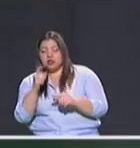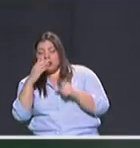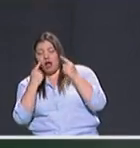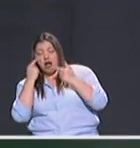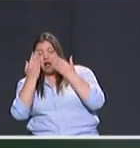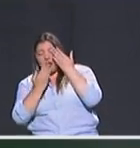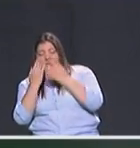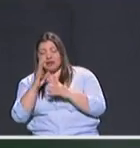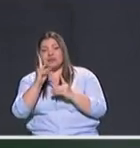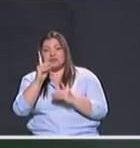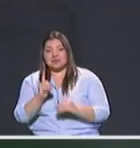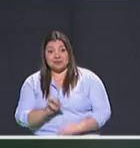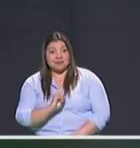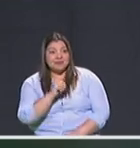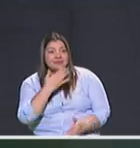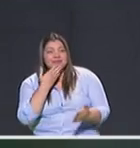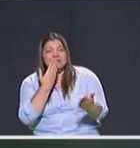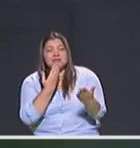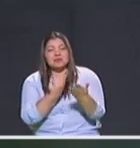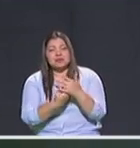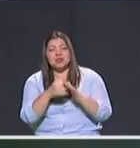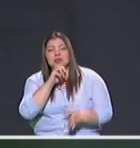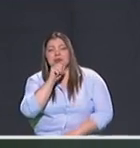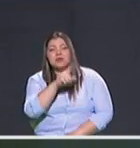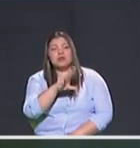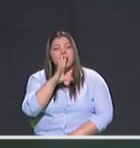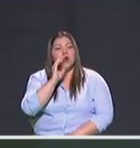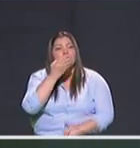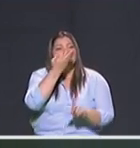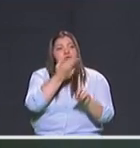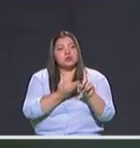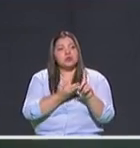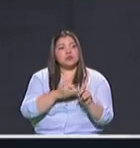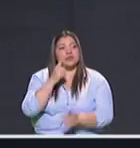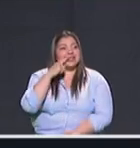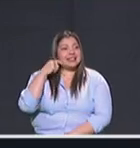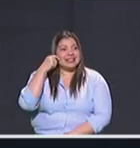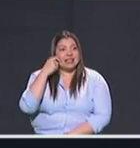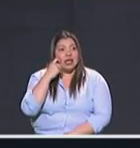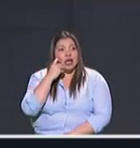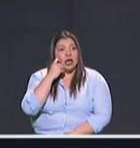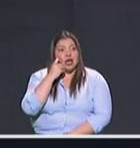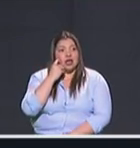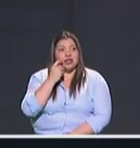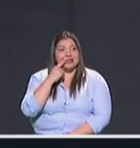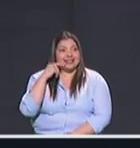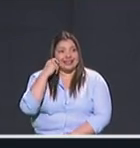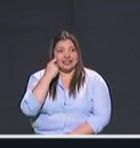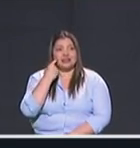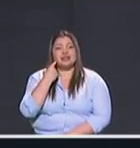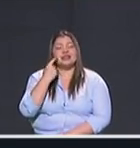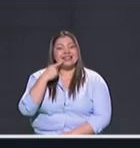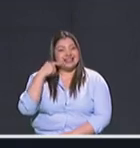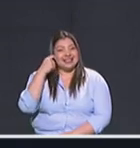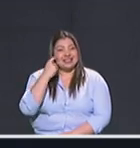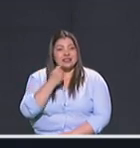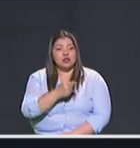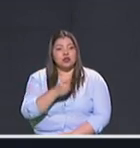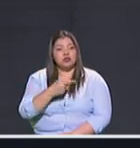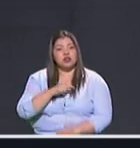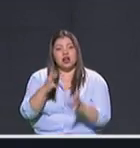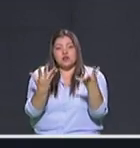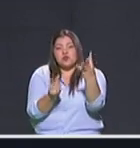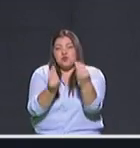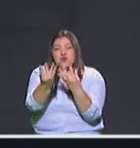Muy bien, muchas gracias. La pregunta para el candidato Alfredo Ramos. ¿Su plan de seguridad? Derrotaremos con total determinación los combos,